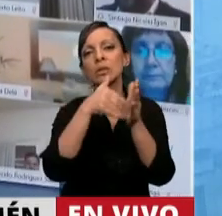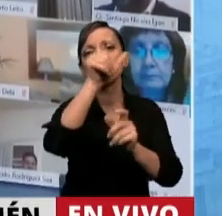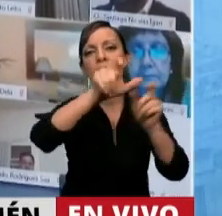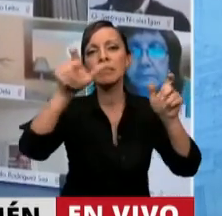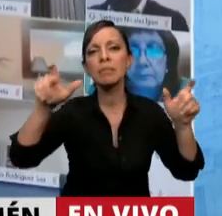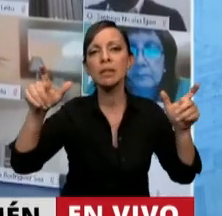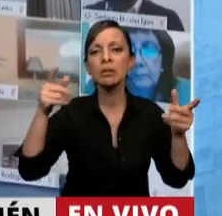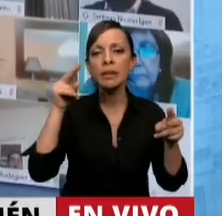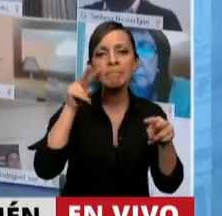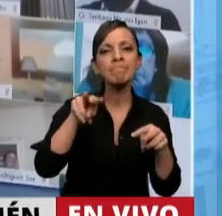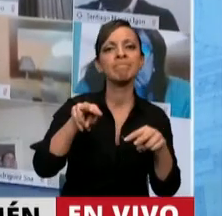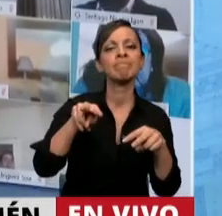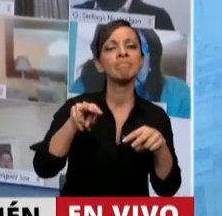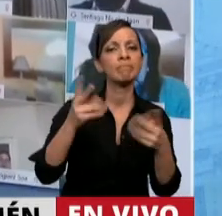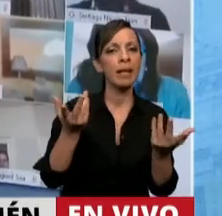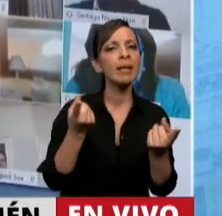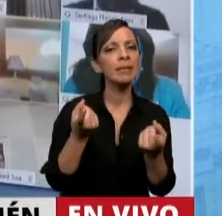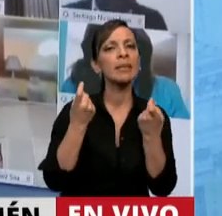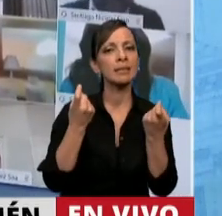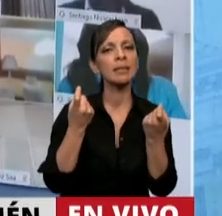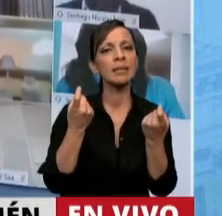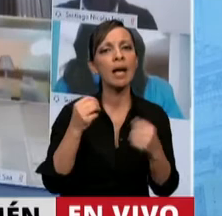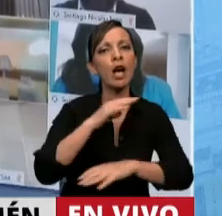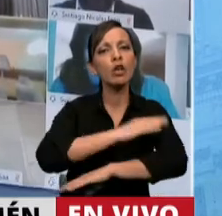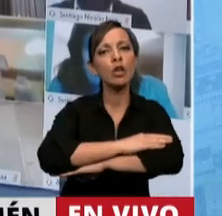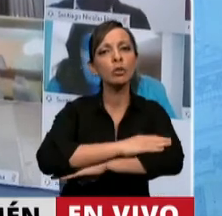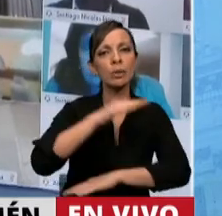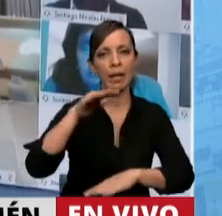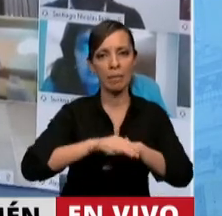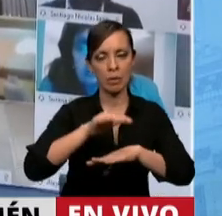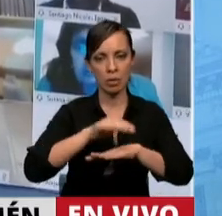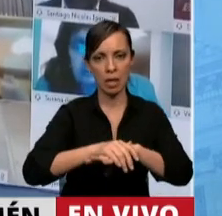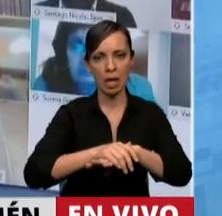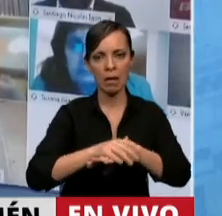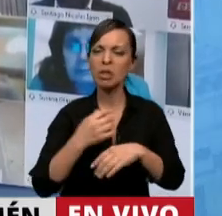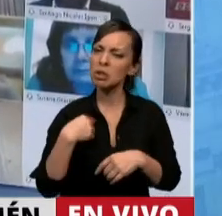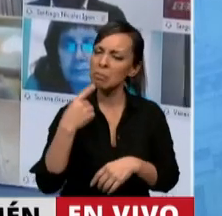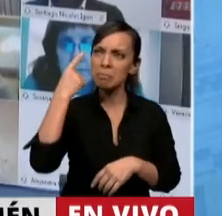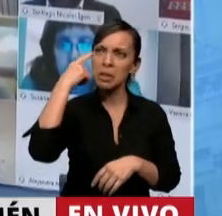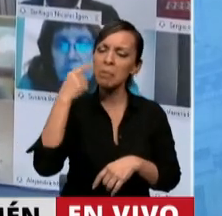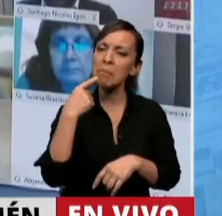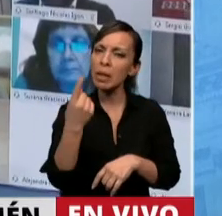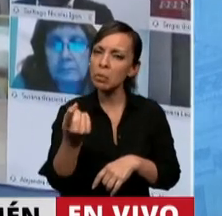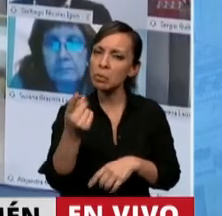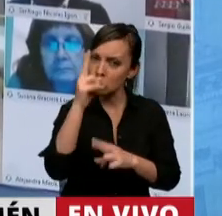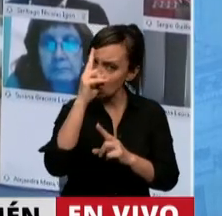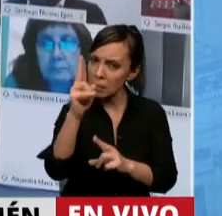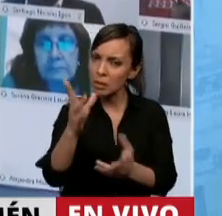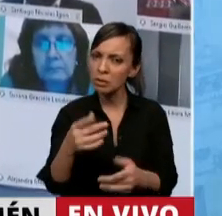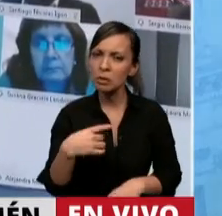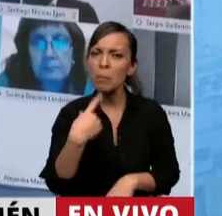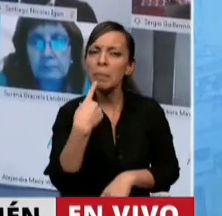esperan una actitud responsable. Me pregunto, y con todo respeto lo digo, ¿es